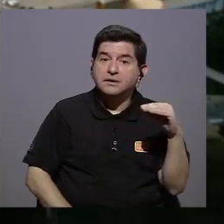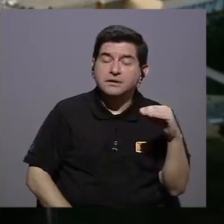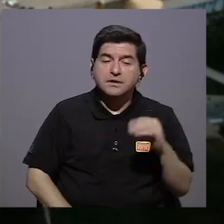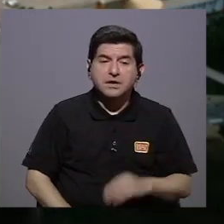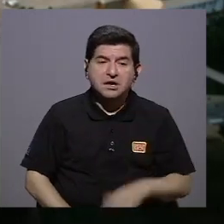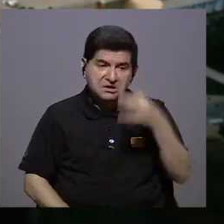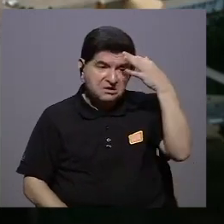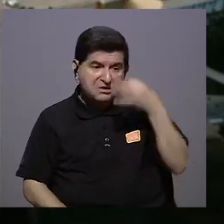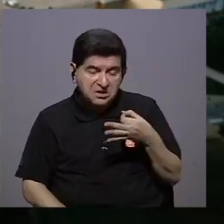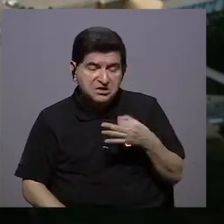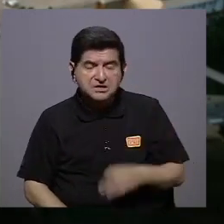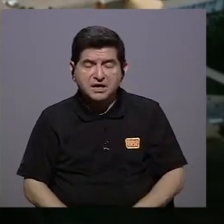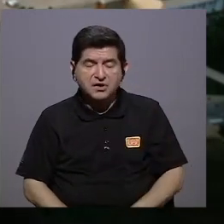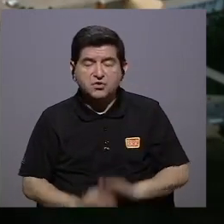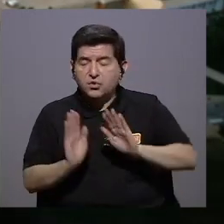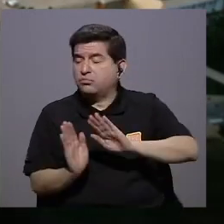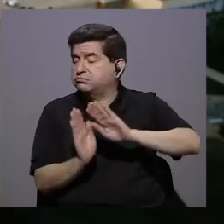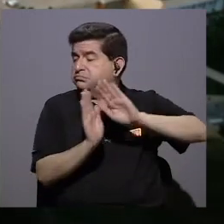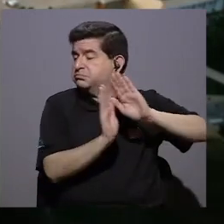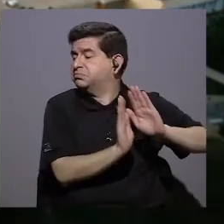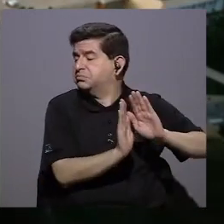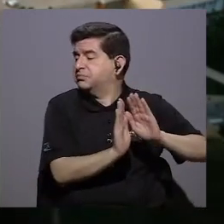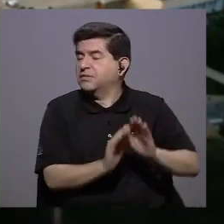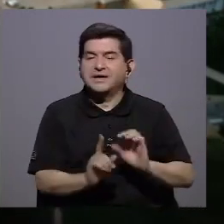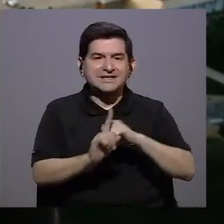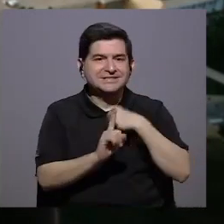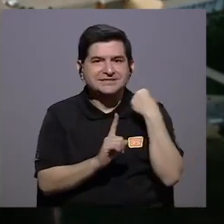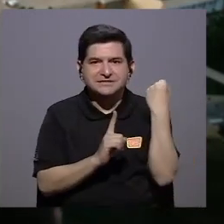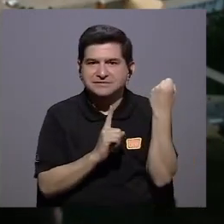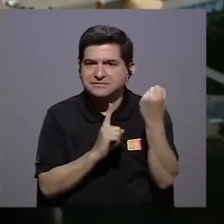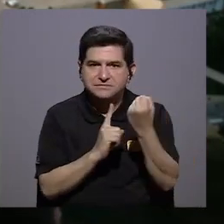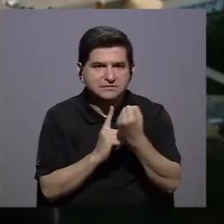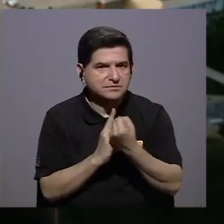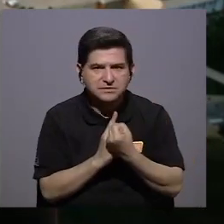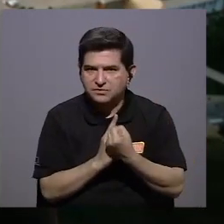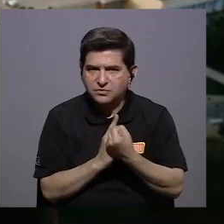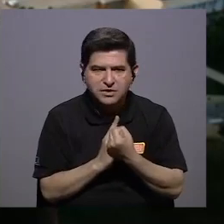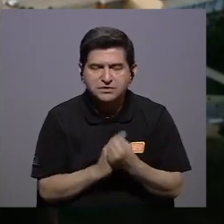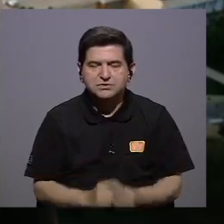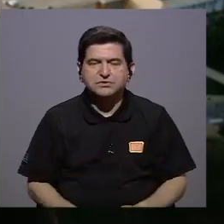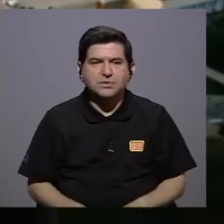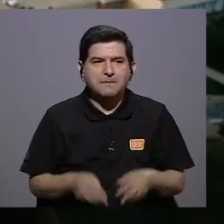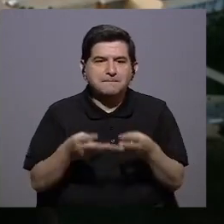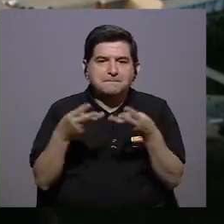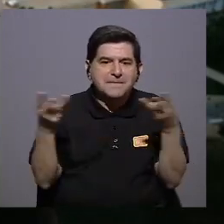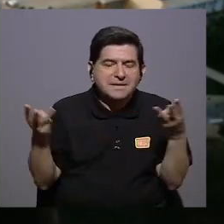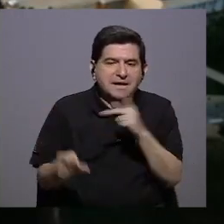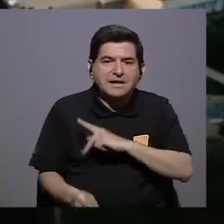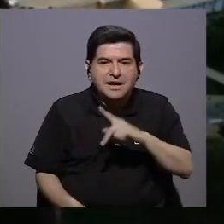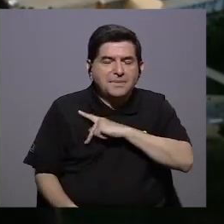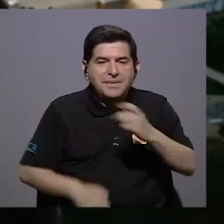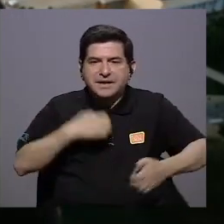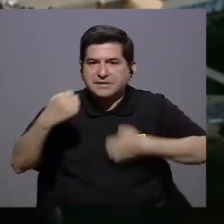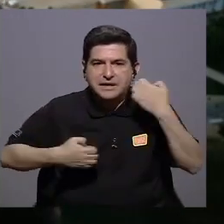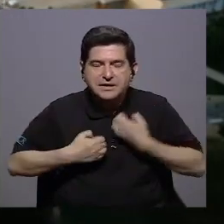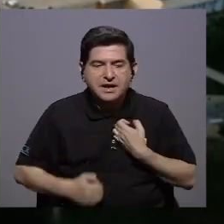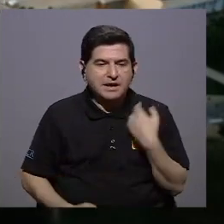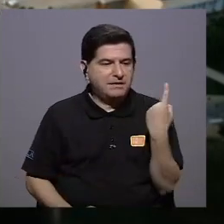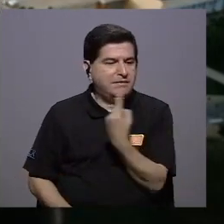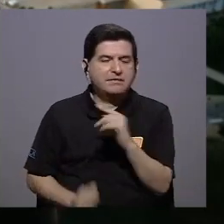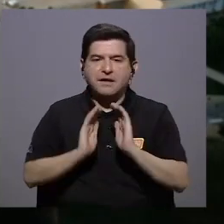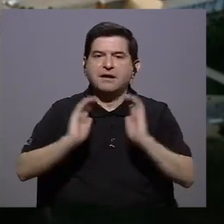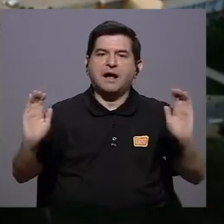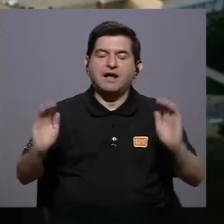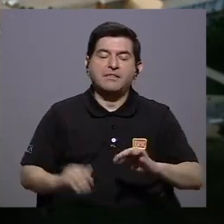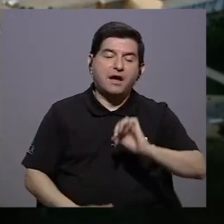y es una posición que ignora la situación material personal y emocional que están